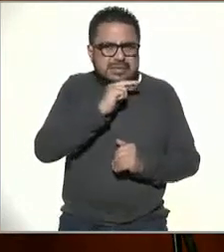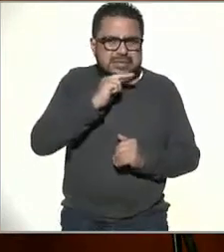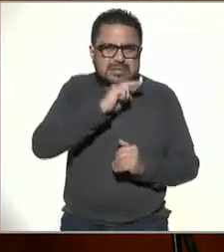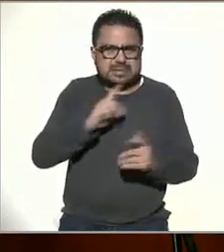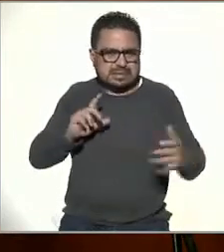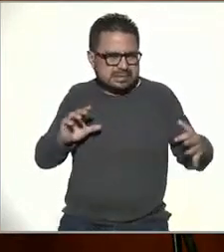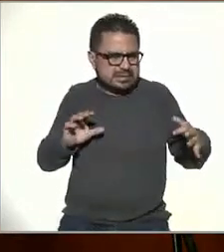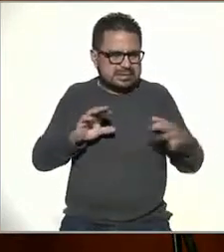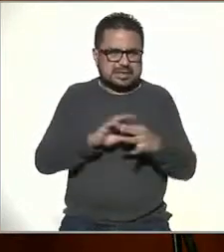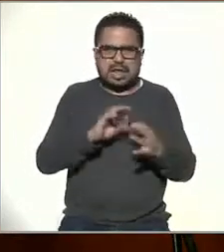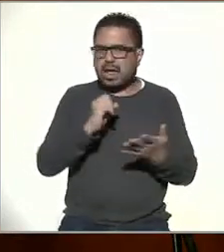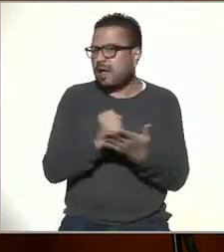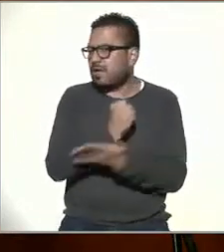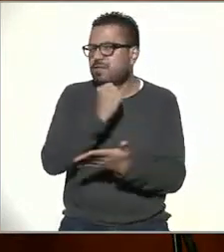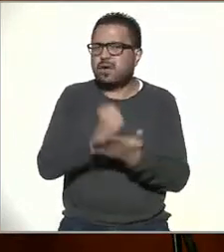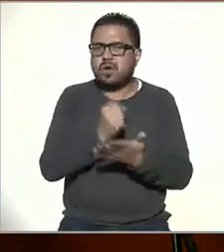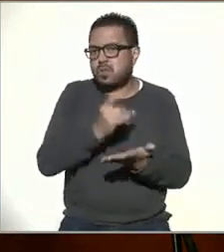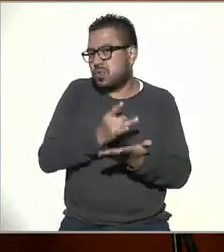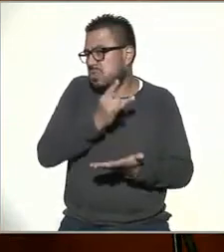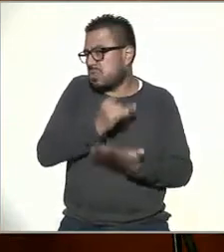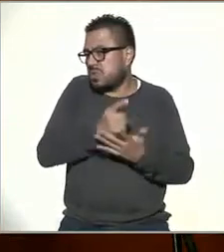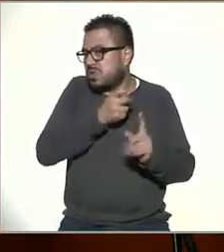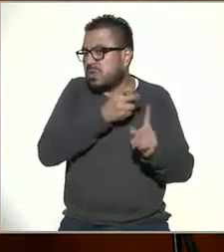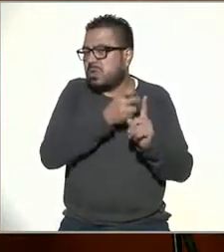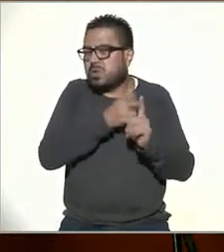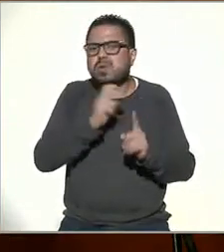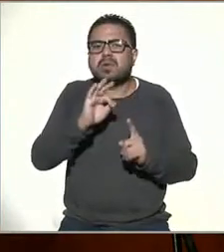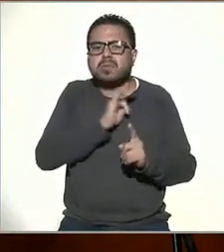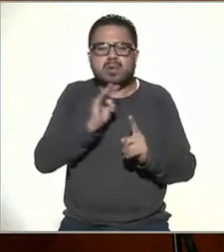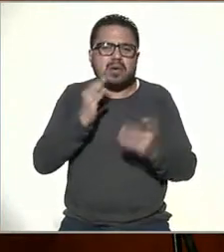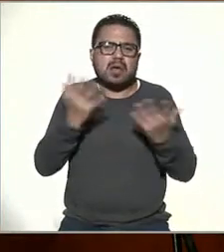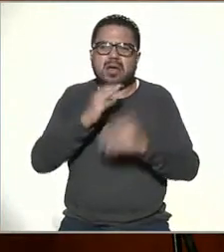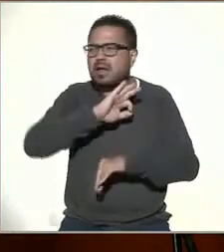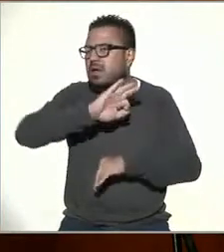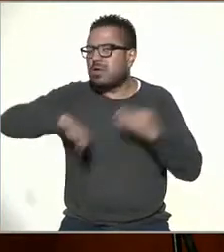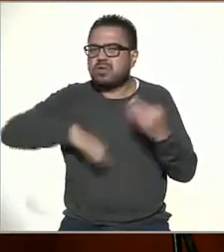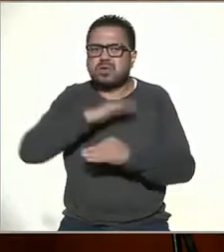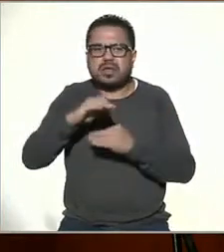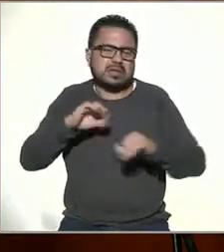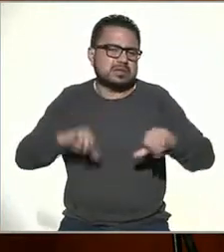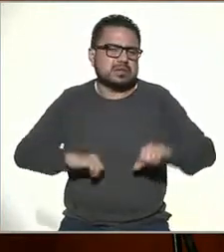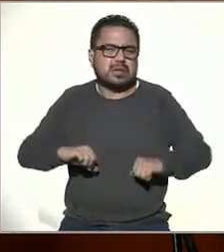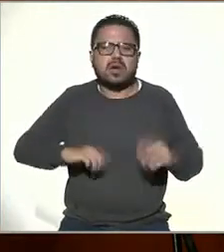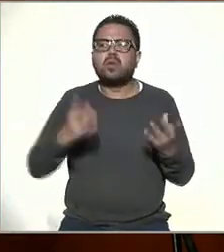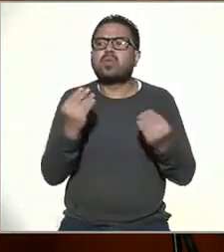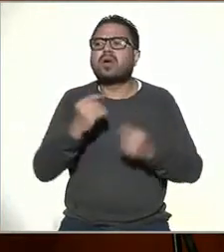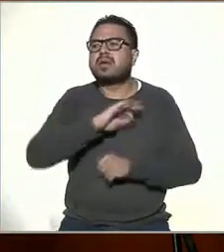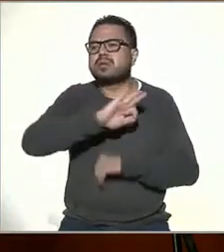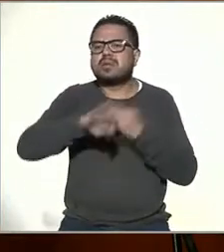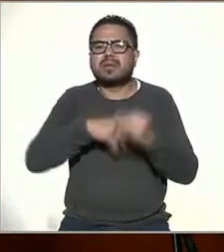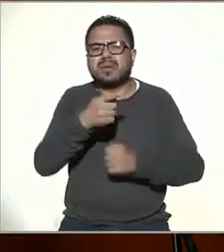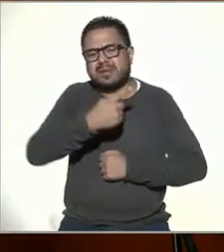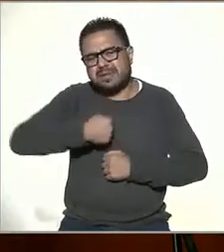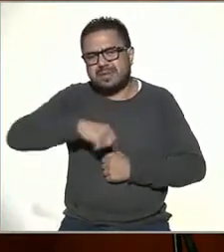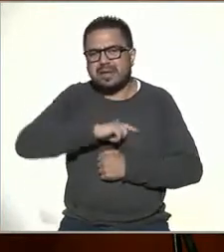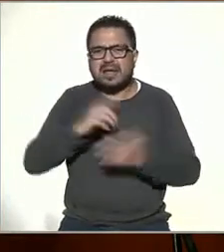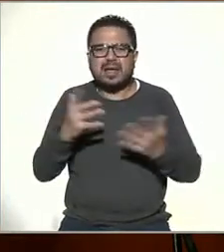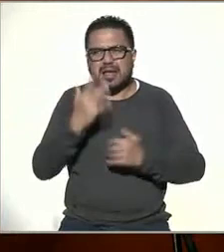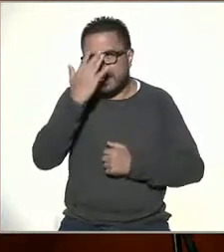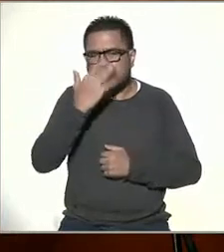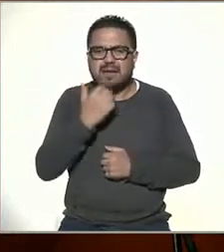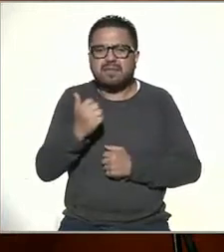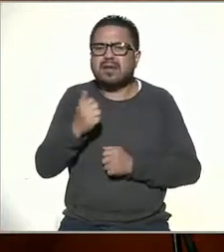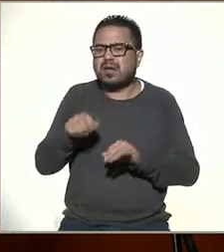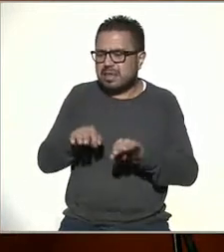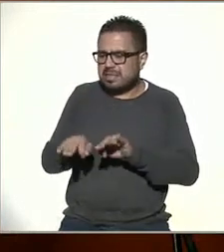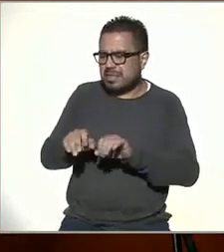una adaptación forzosa porque era la única vía de hacer toda esta dinámica. ¿Cuántos de nosotros no hicimos el famoso home office